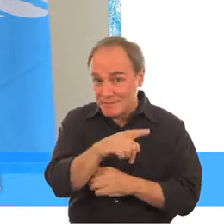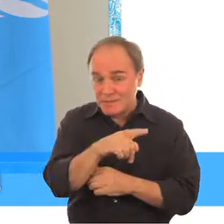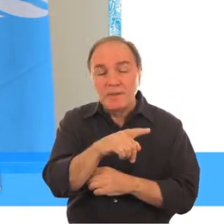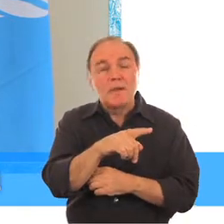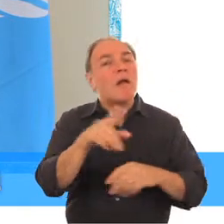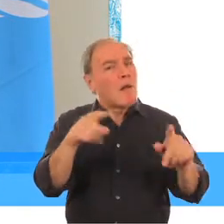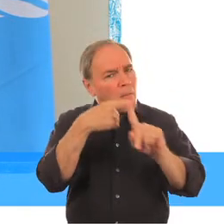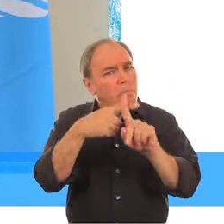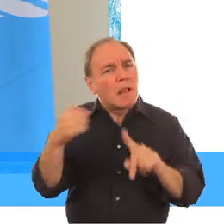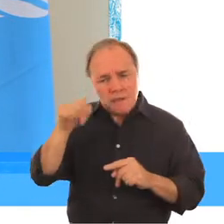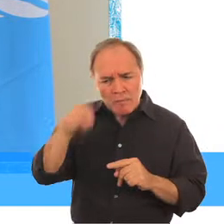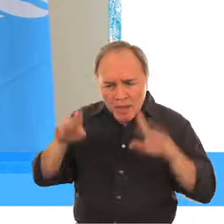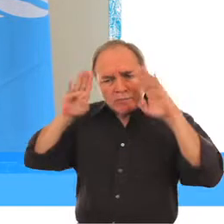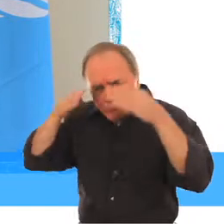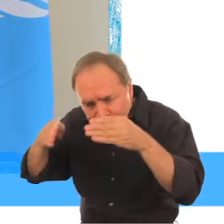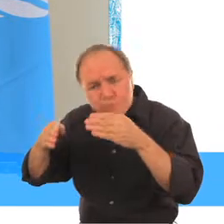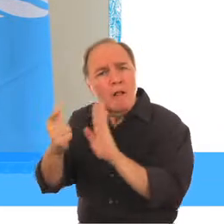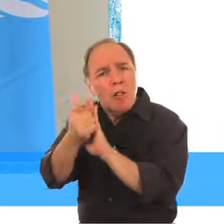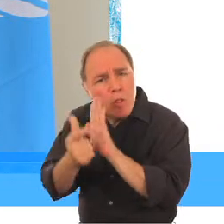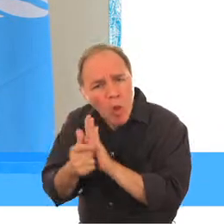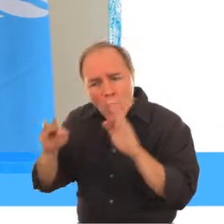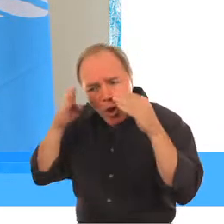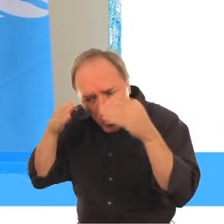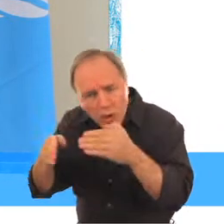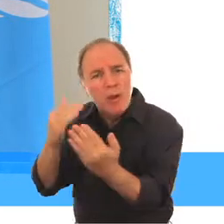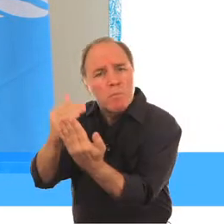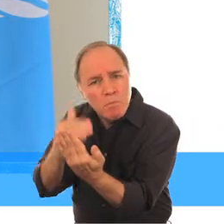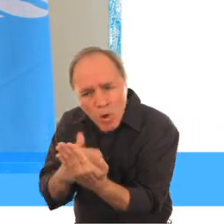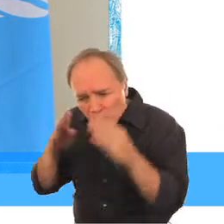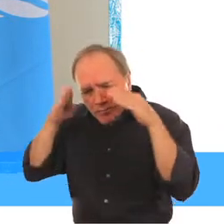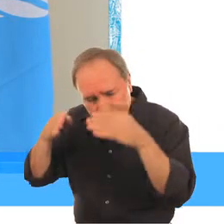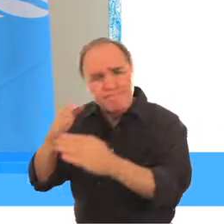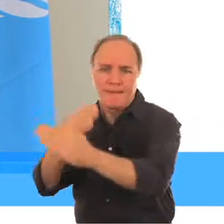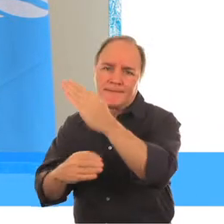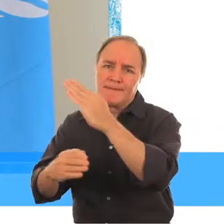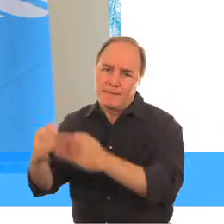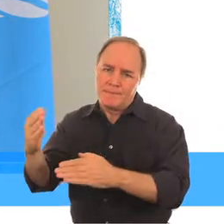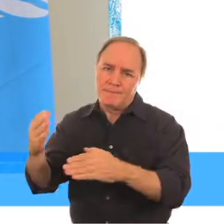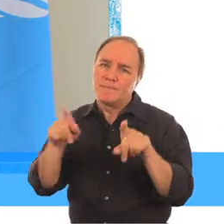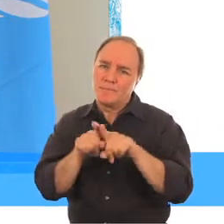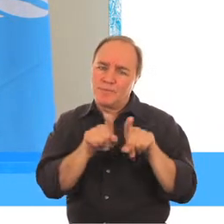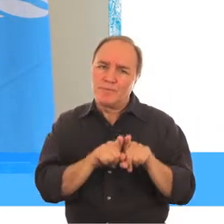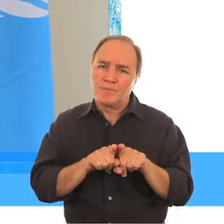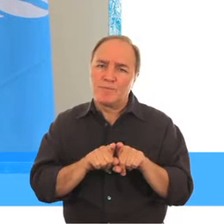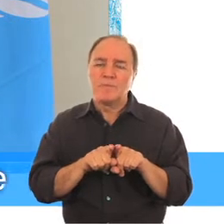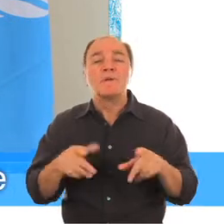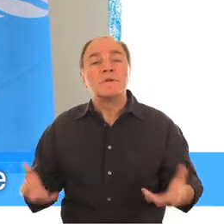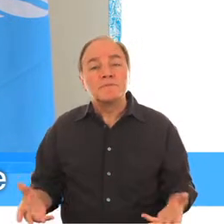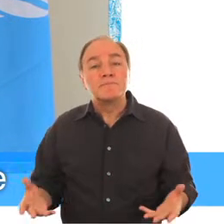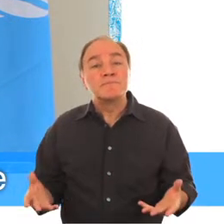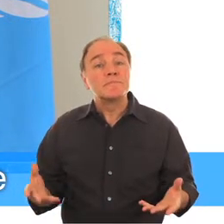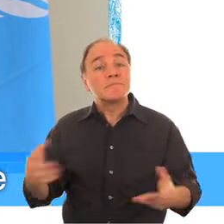señalar que esta medida no satisface la necesidad de políticas y programas focalizados y específicos, como tampoco leyes centradas en la discapacidad